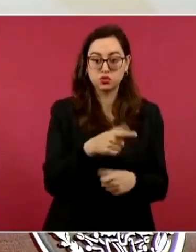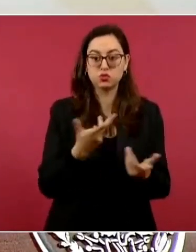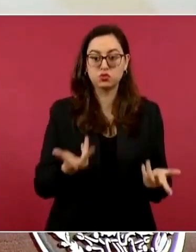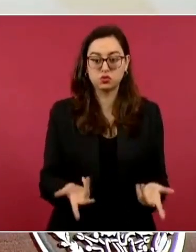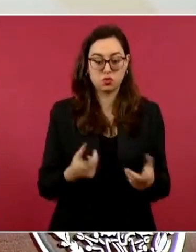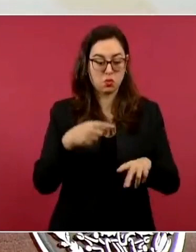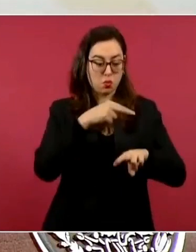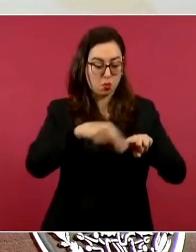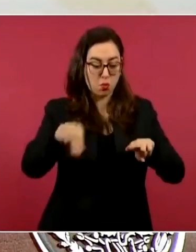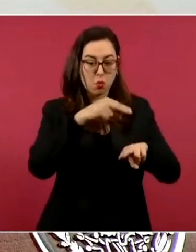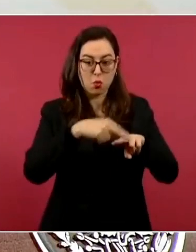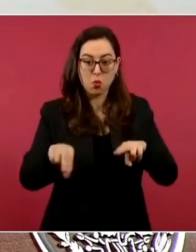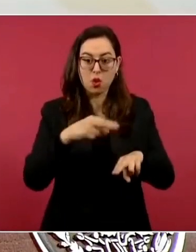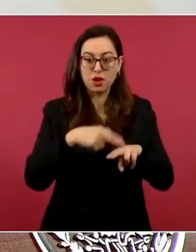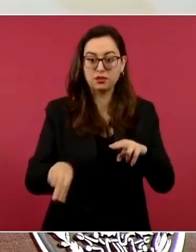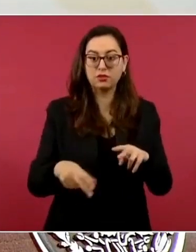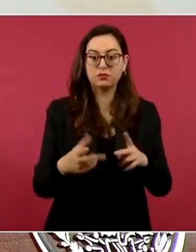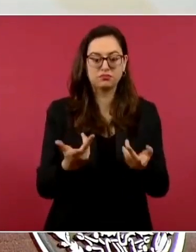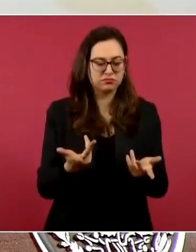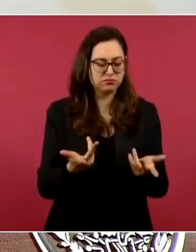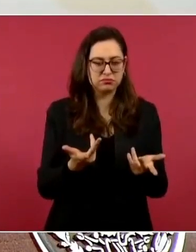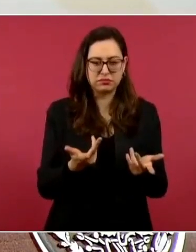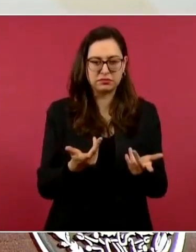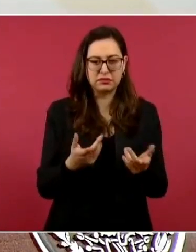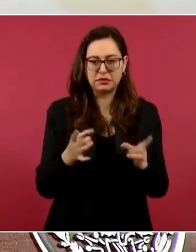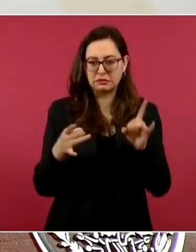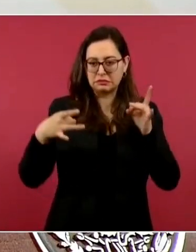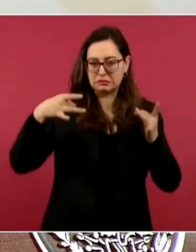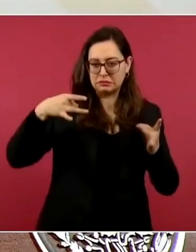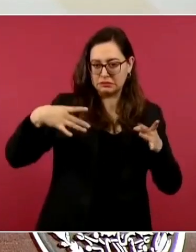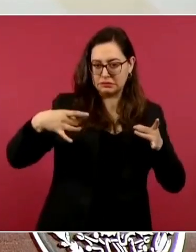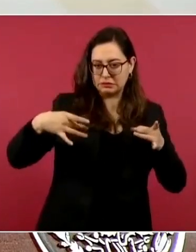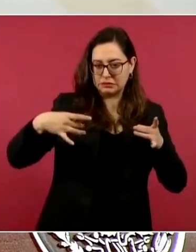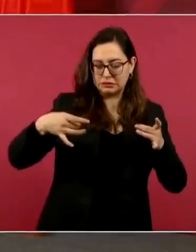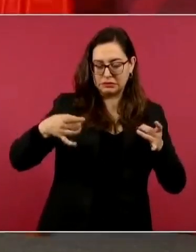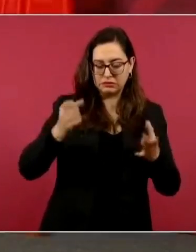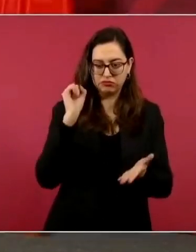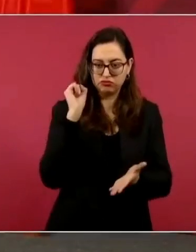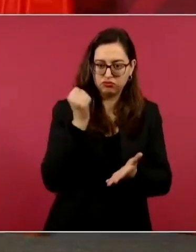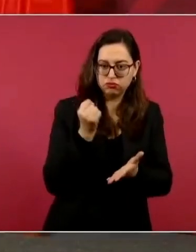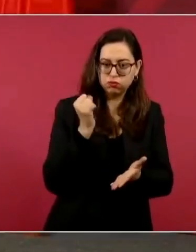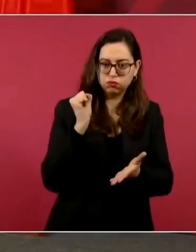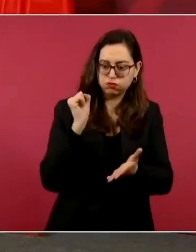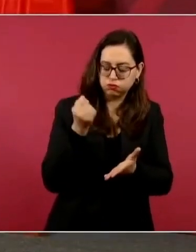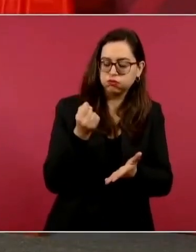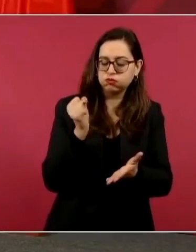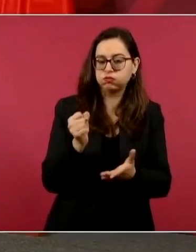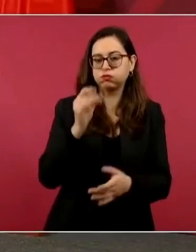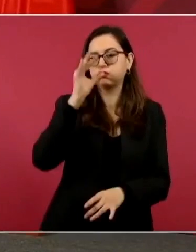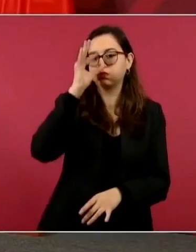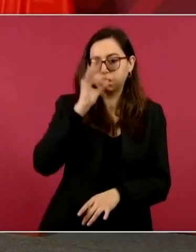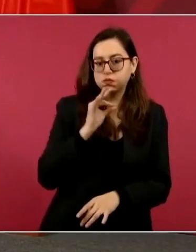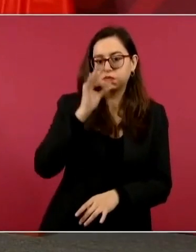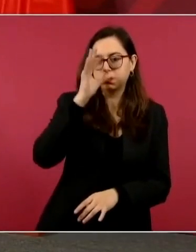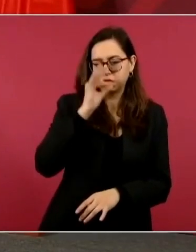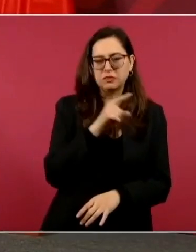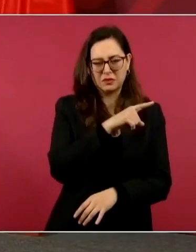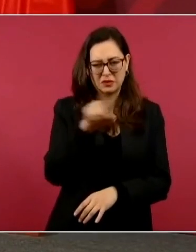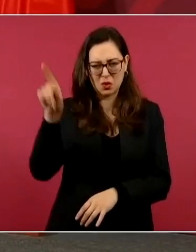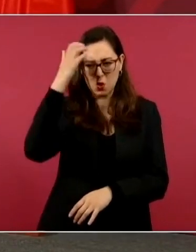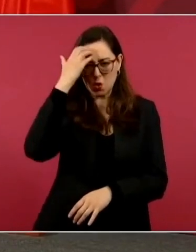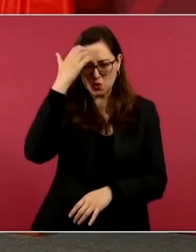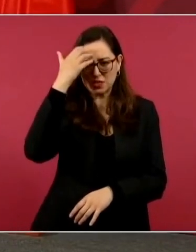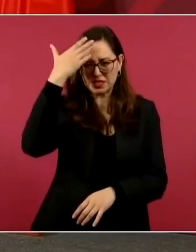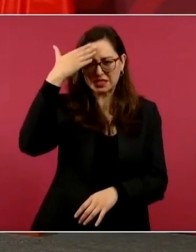por intermitencia en la señal a la hora de estar registrando los boletos con las pistolitas estas que